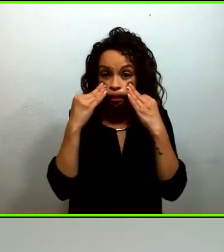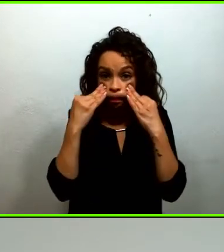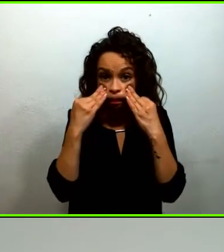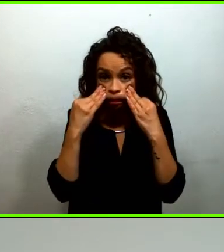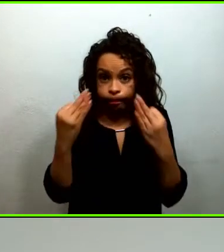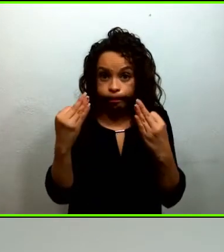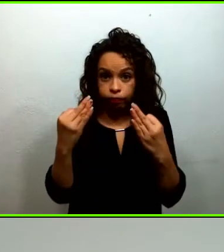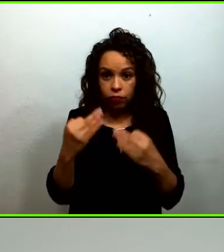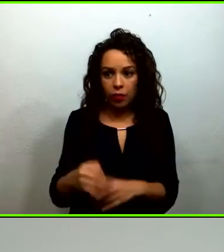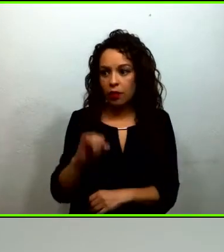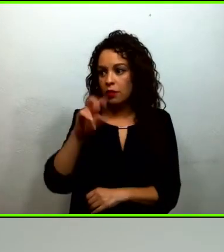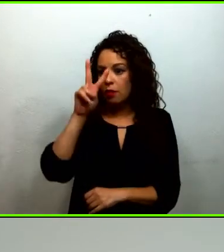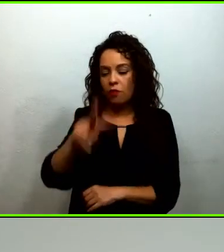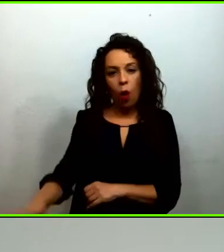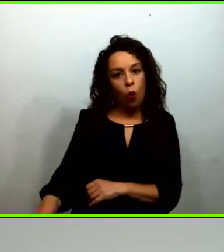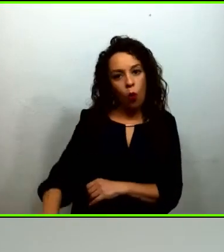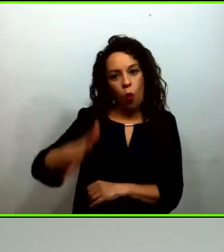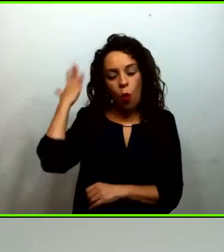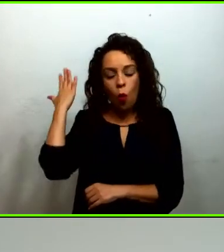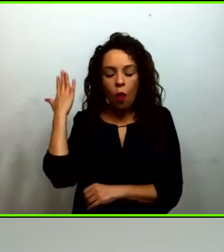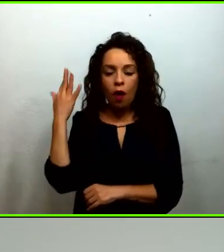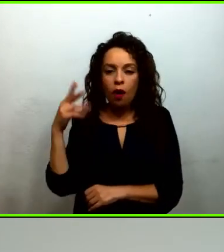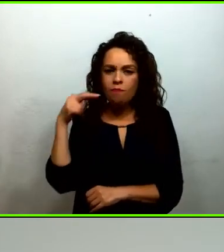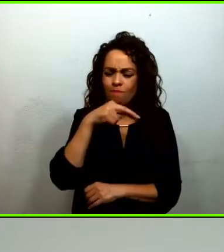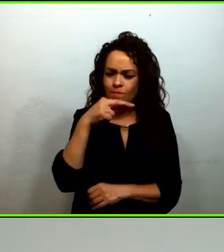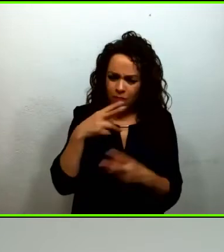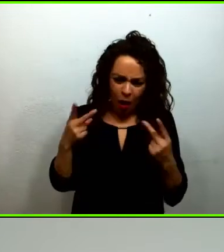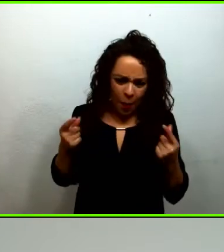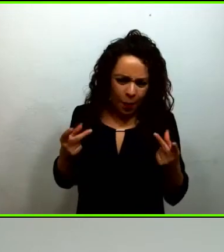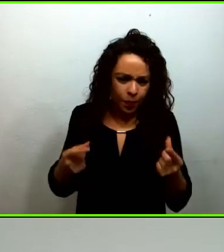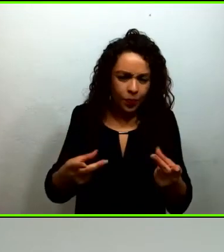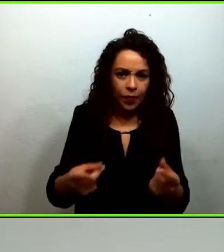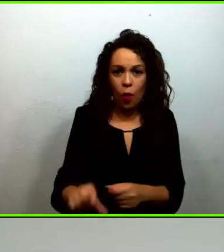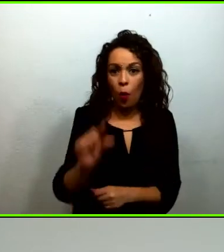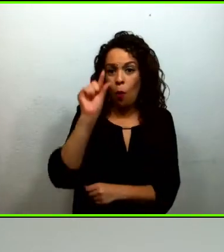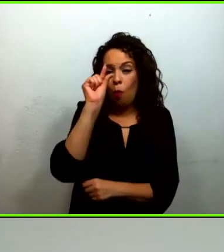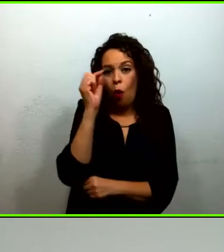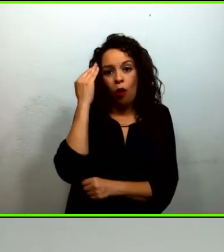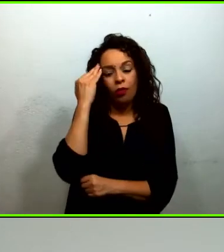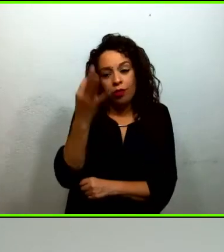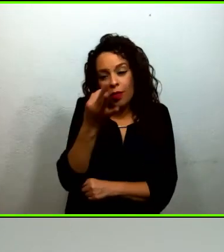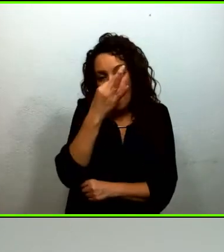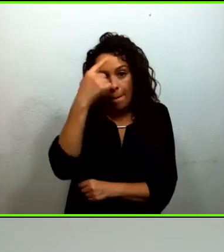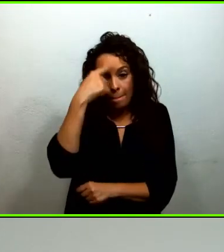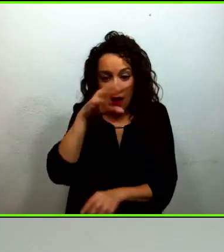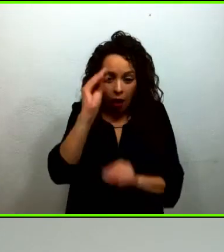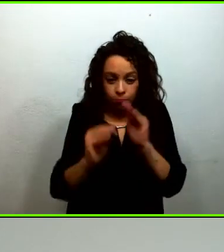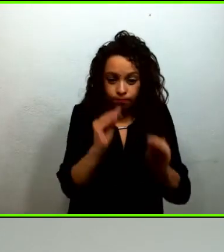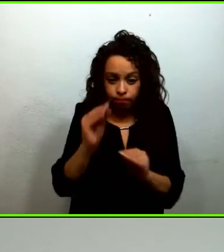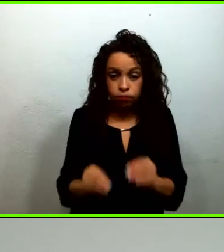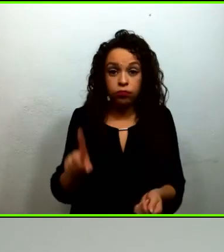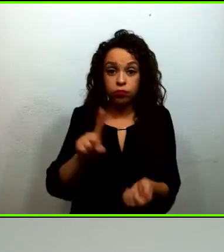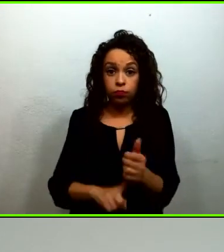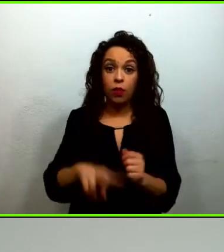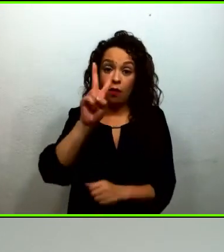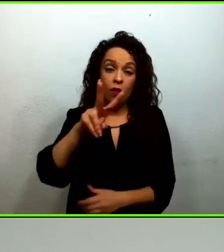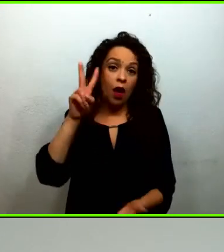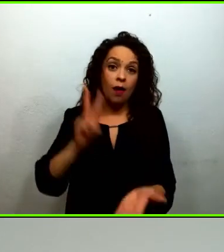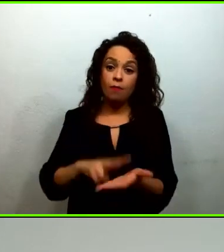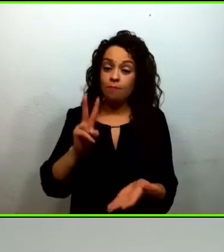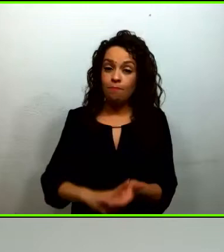tiempo récord y con muy buena calidad y fue un claro ejemplo del valor que tienen estas alianzas para poder responder